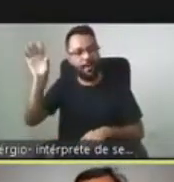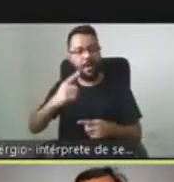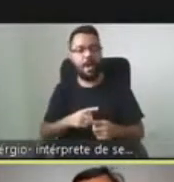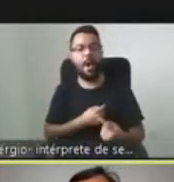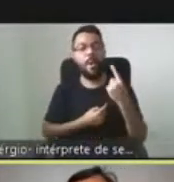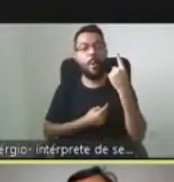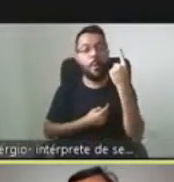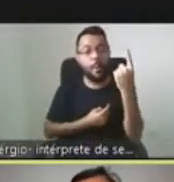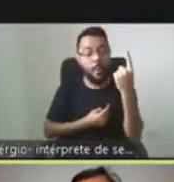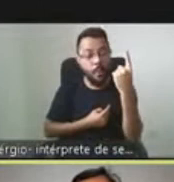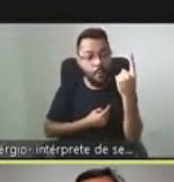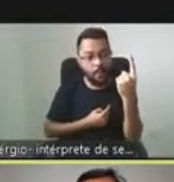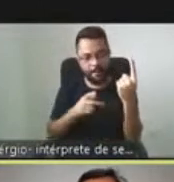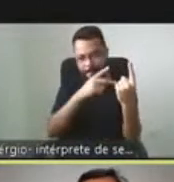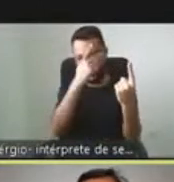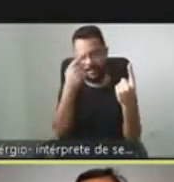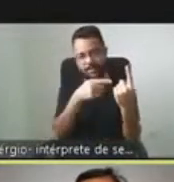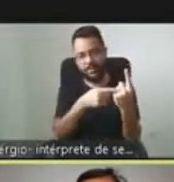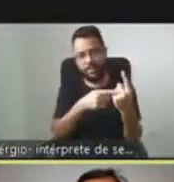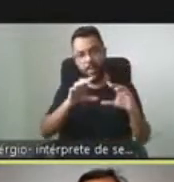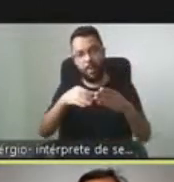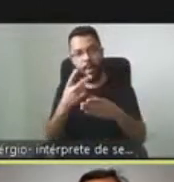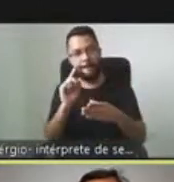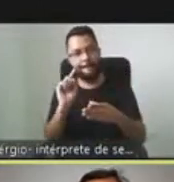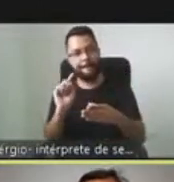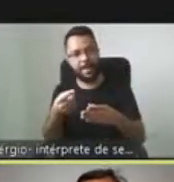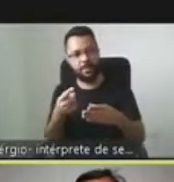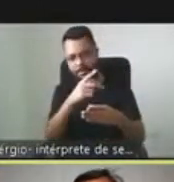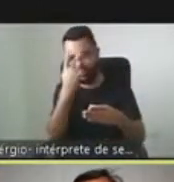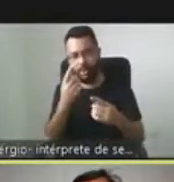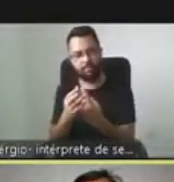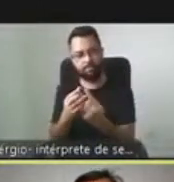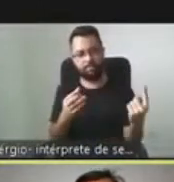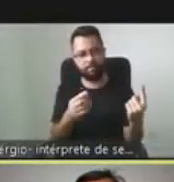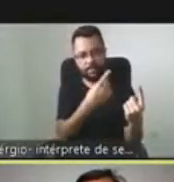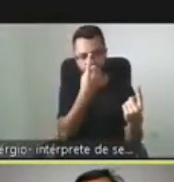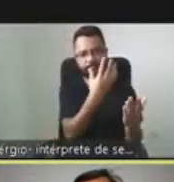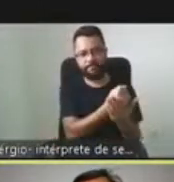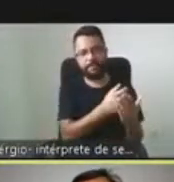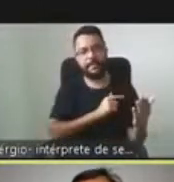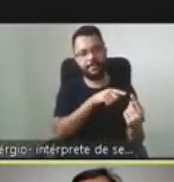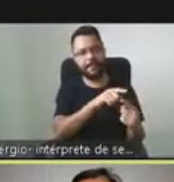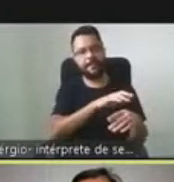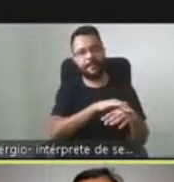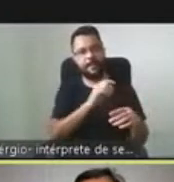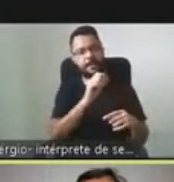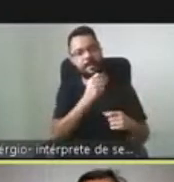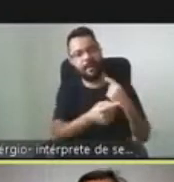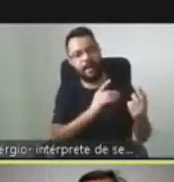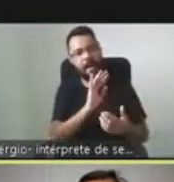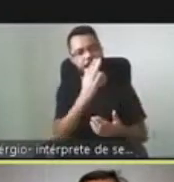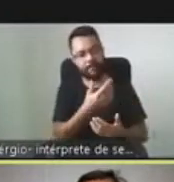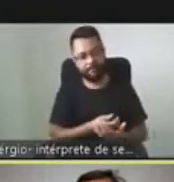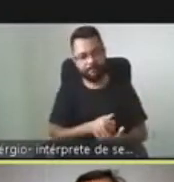cada dos mil, pero vemos cómo es diferente para Brasil, por ejemplo, en Chile es de cinco en diez mil,